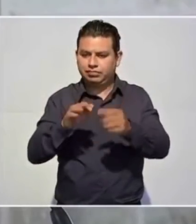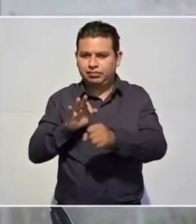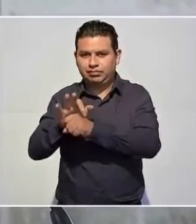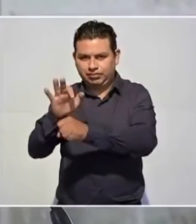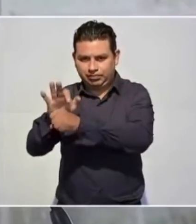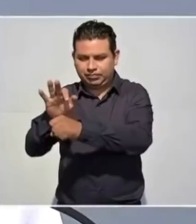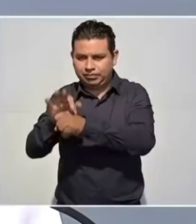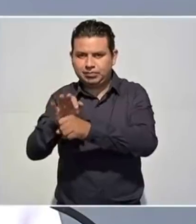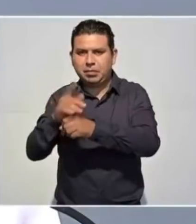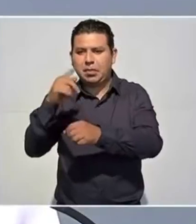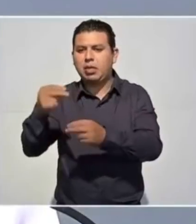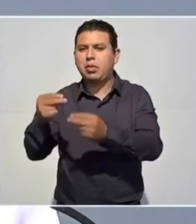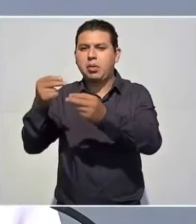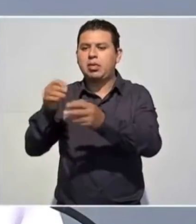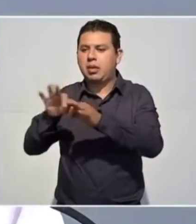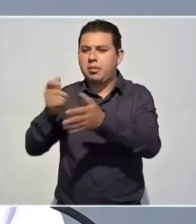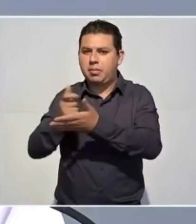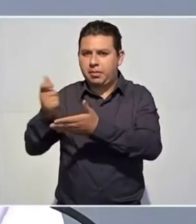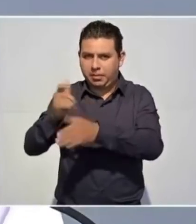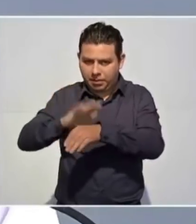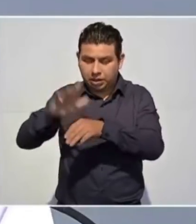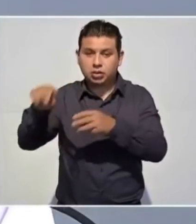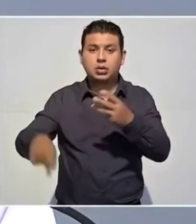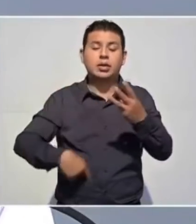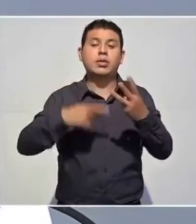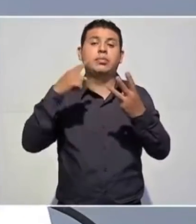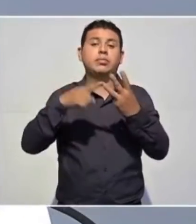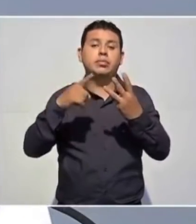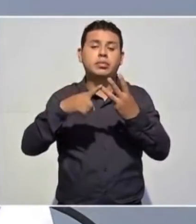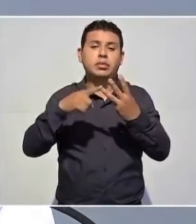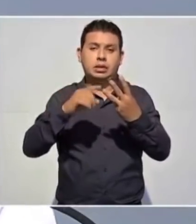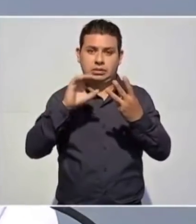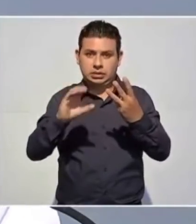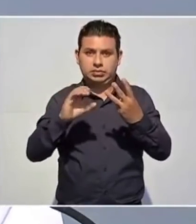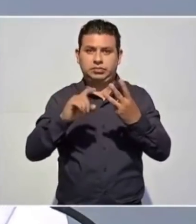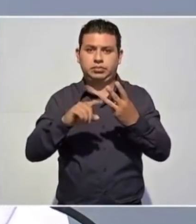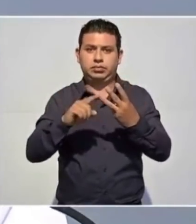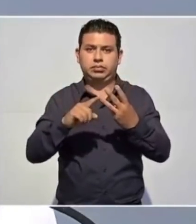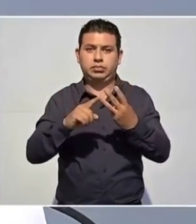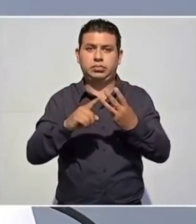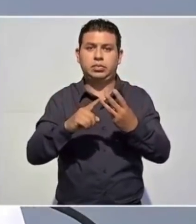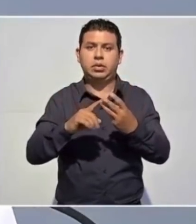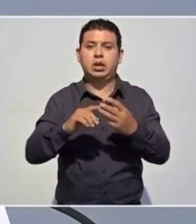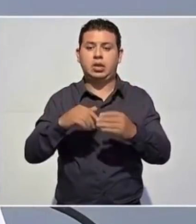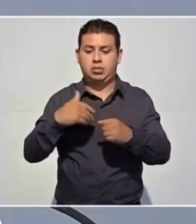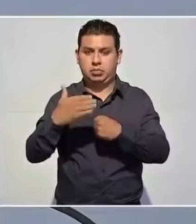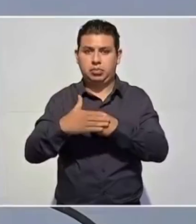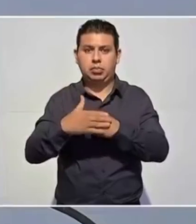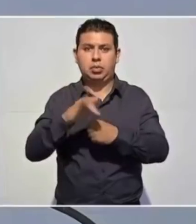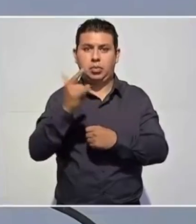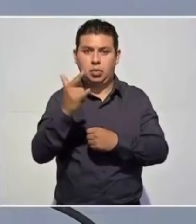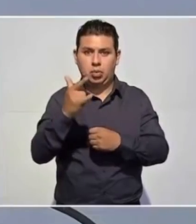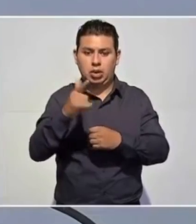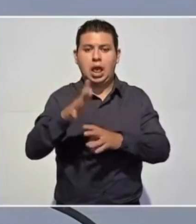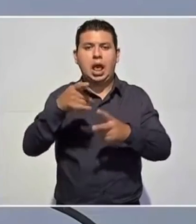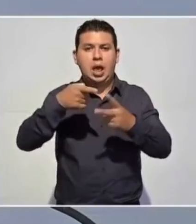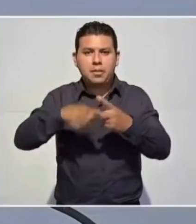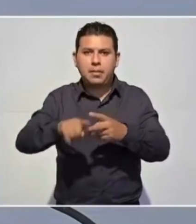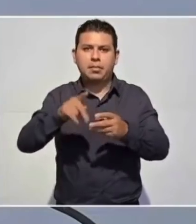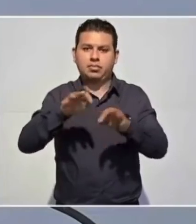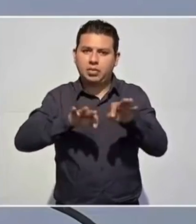C. Este plan iniciará desde julio del presente año,